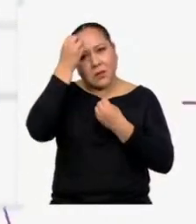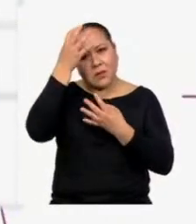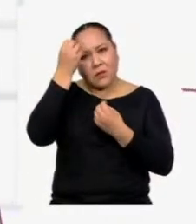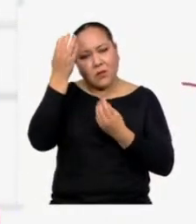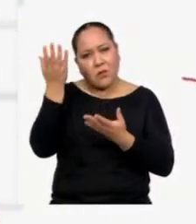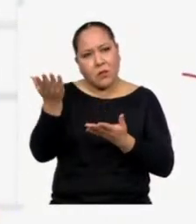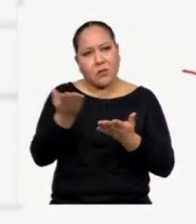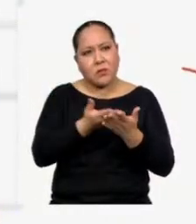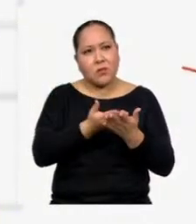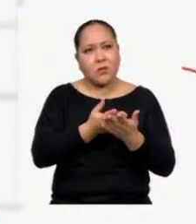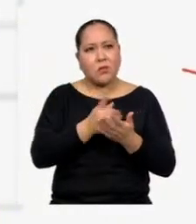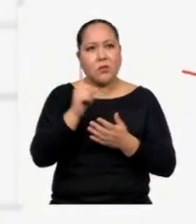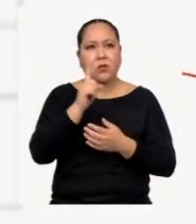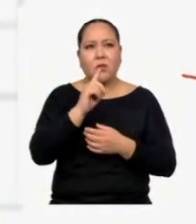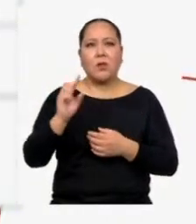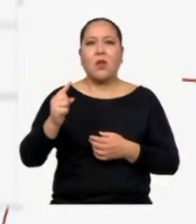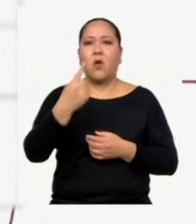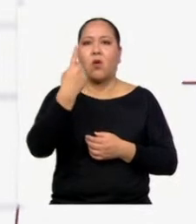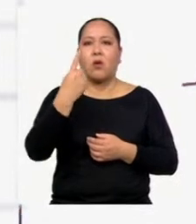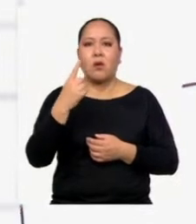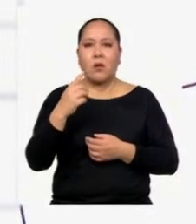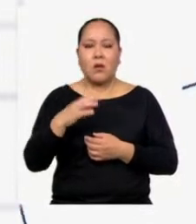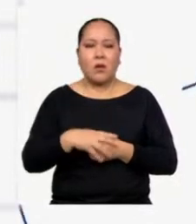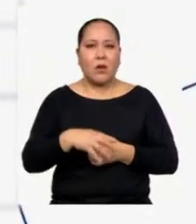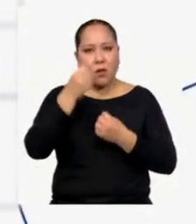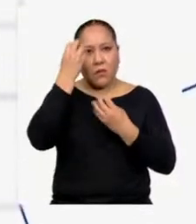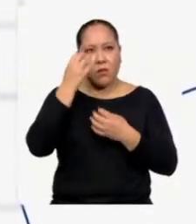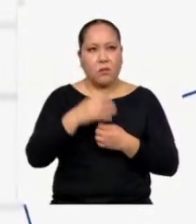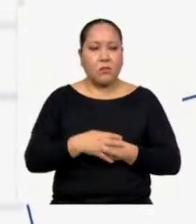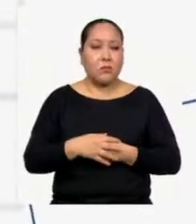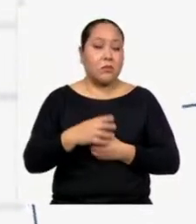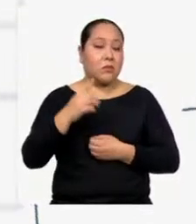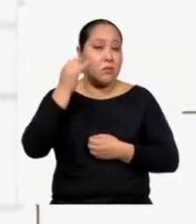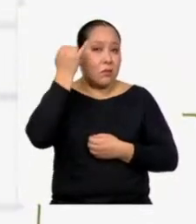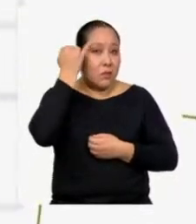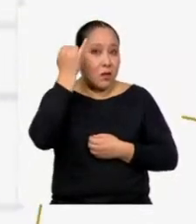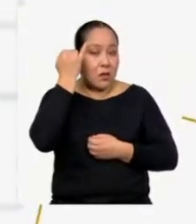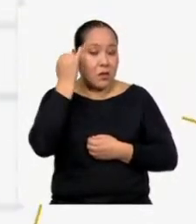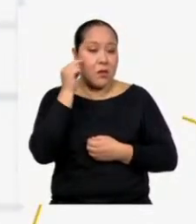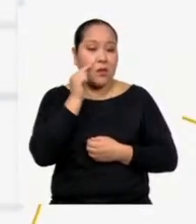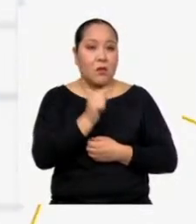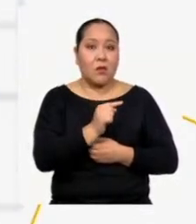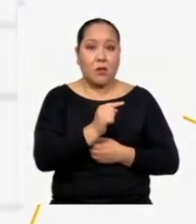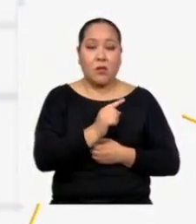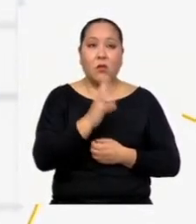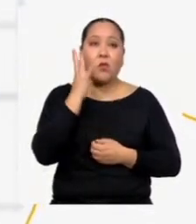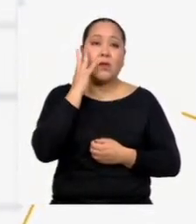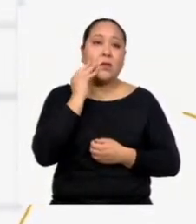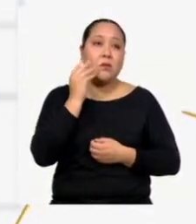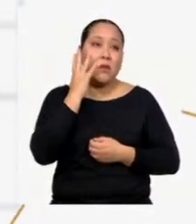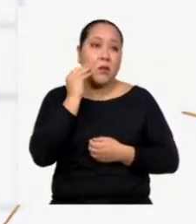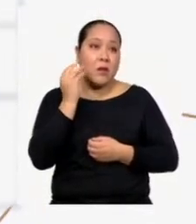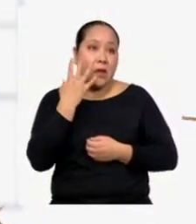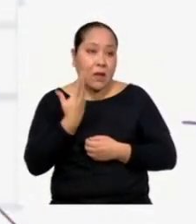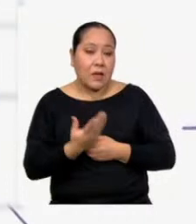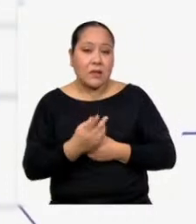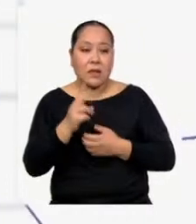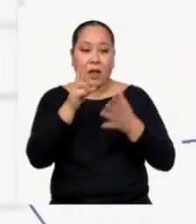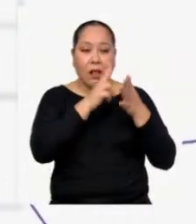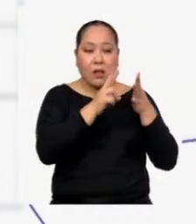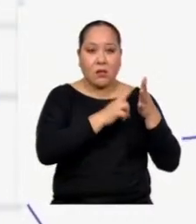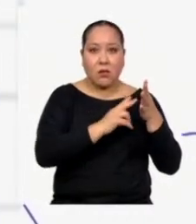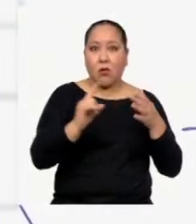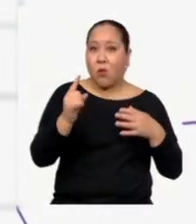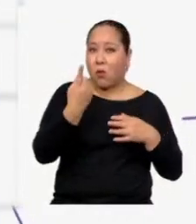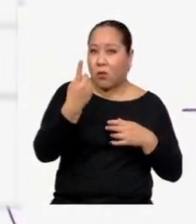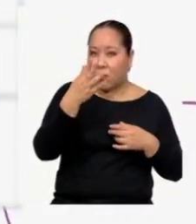escrito no es la única fuente? Porque intuyo que la lectura que trabajamos y tus experiencias no han sido las únicas